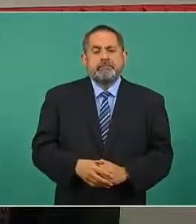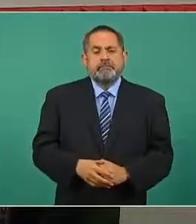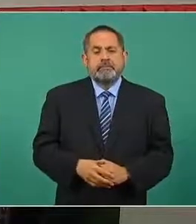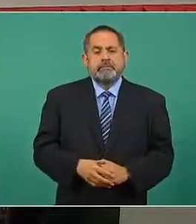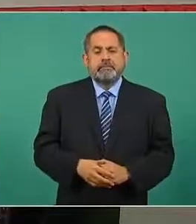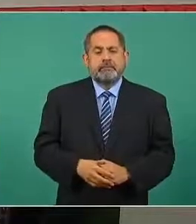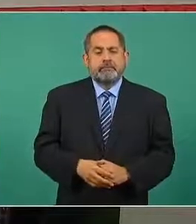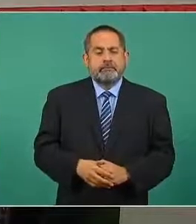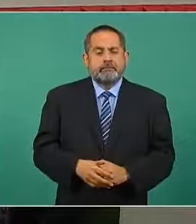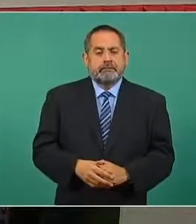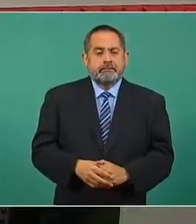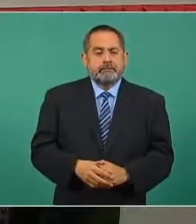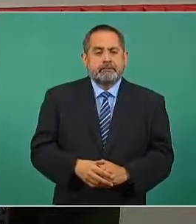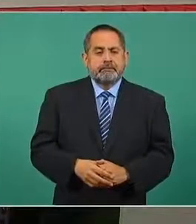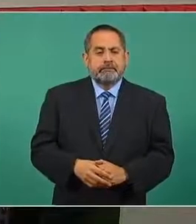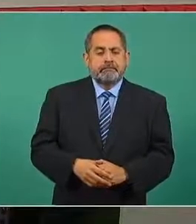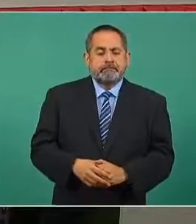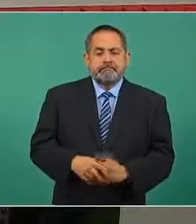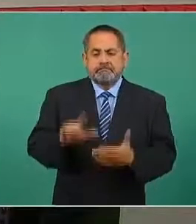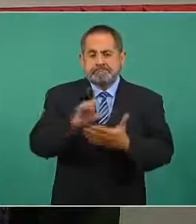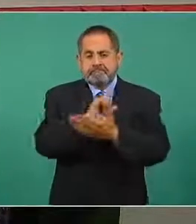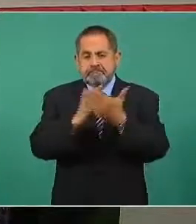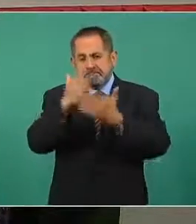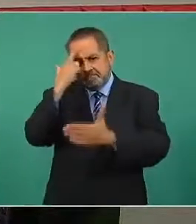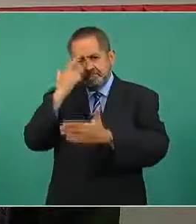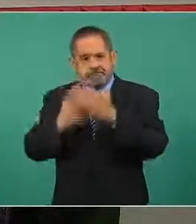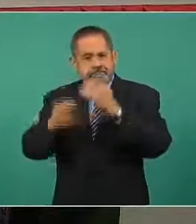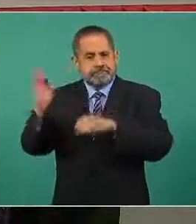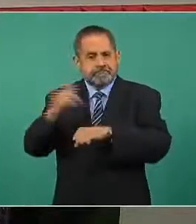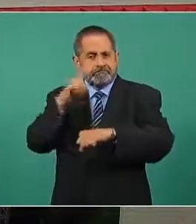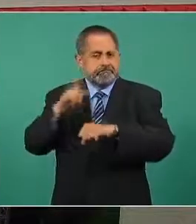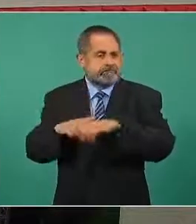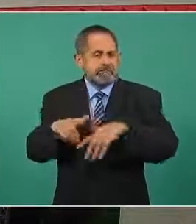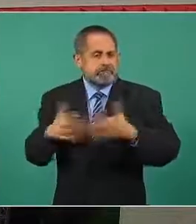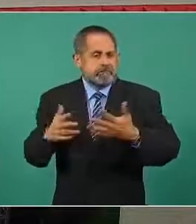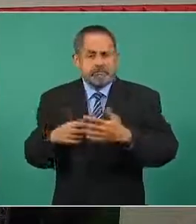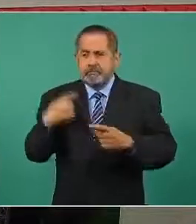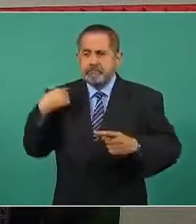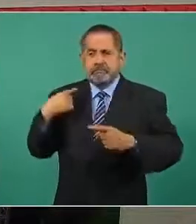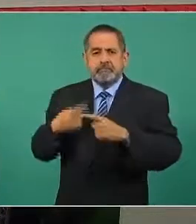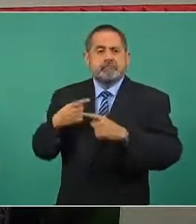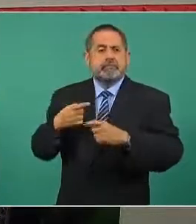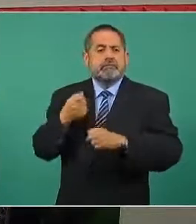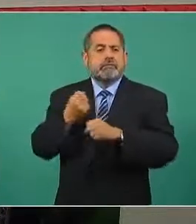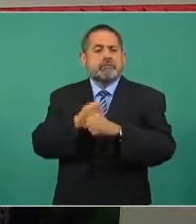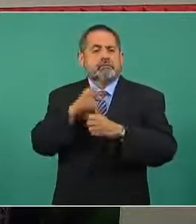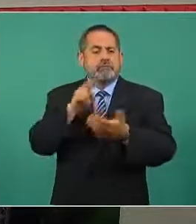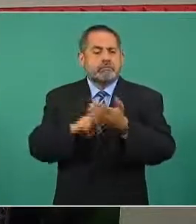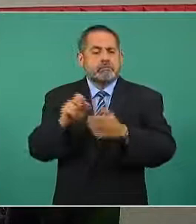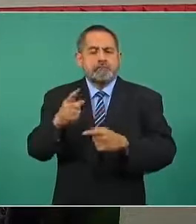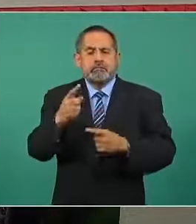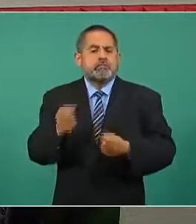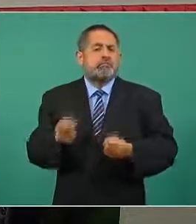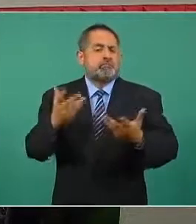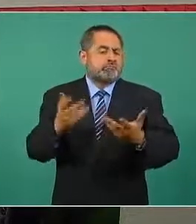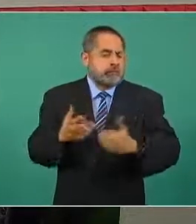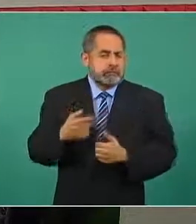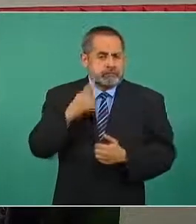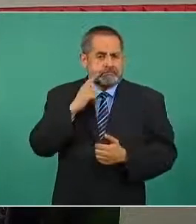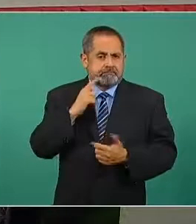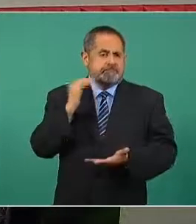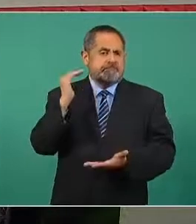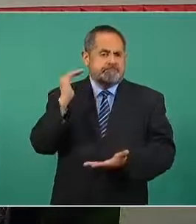la incidencia delictiva del fuero federal en los primeros ocho meses de 2021 se logró una